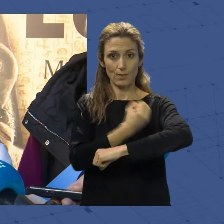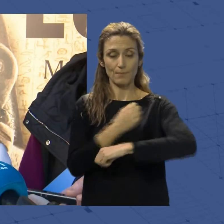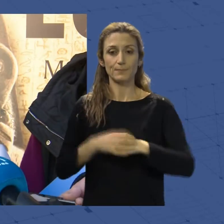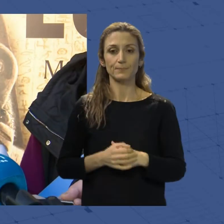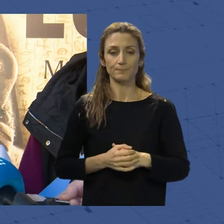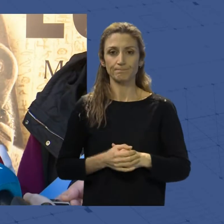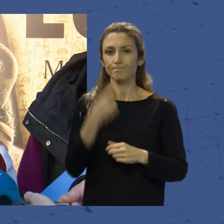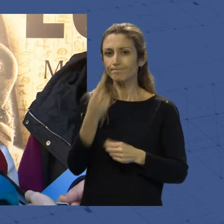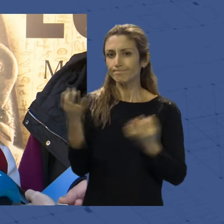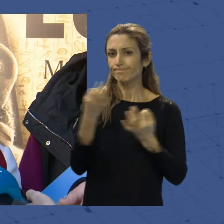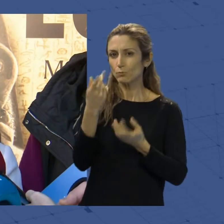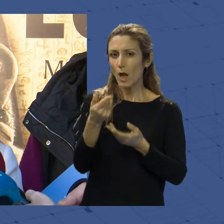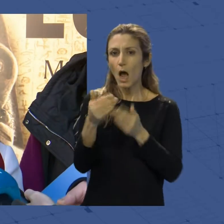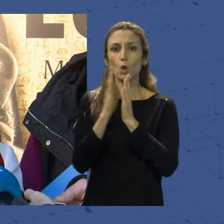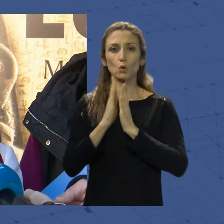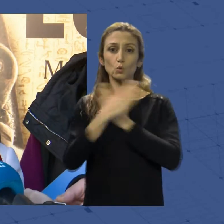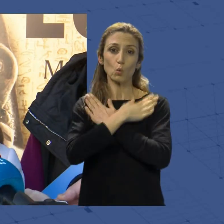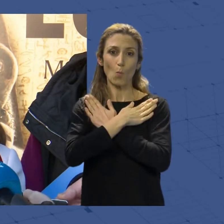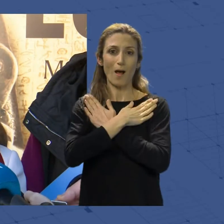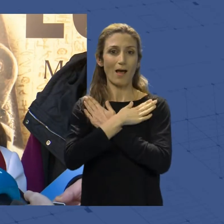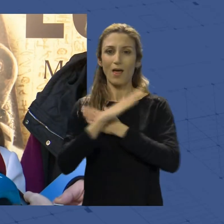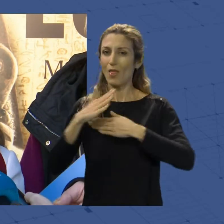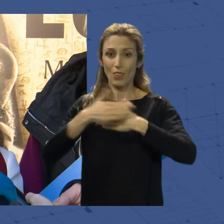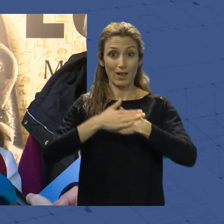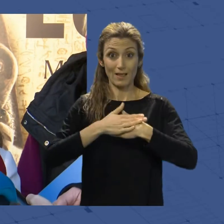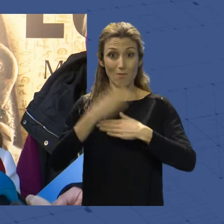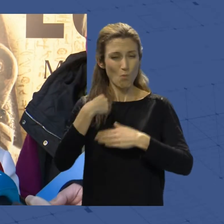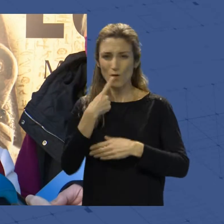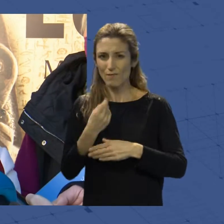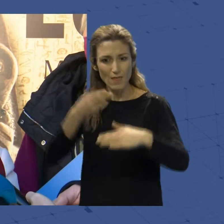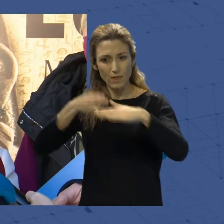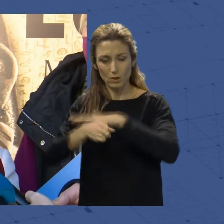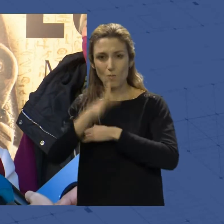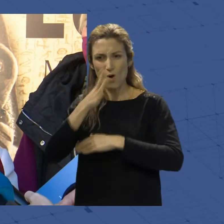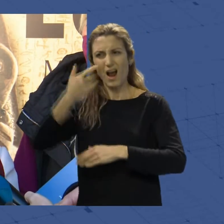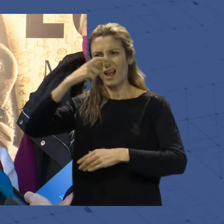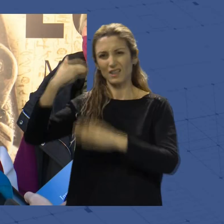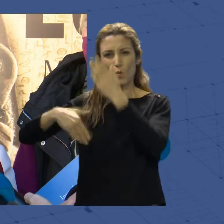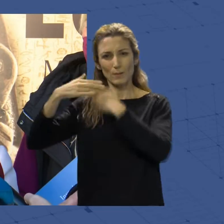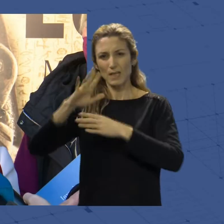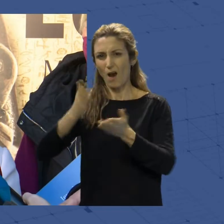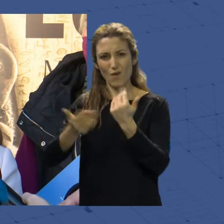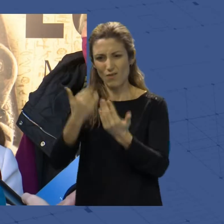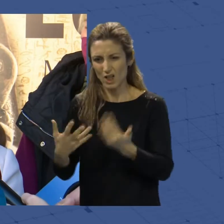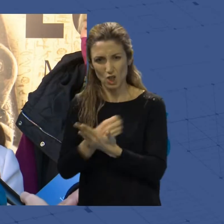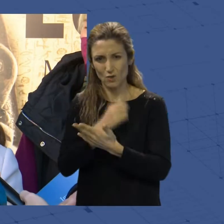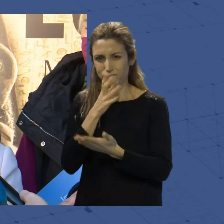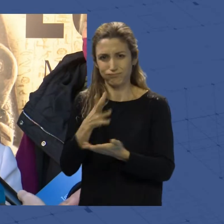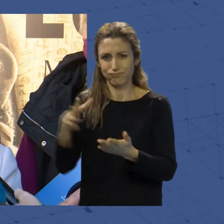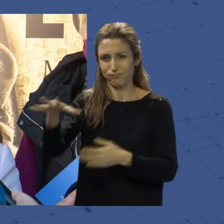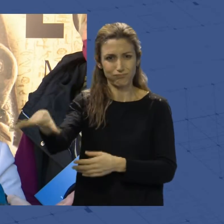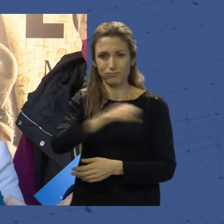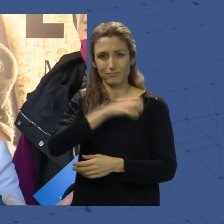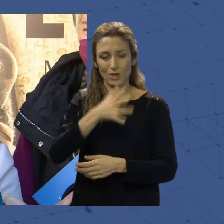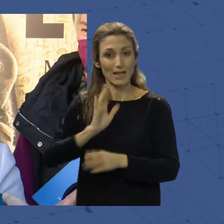puedo decir que es una tumba cerrada, muy difícil de encontrar en Egipto, porque ya la saqueaban en la antigüedad, pues en este caso está